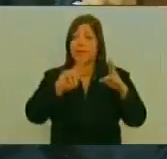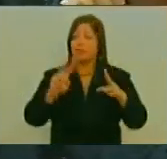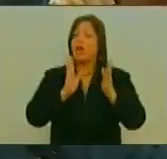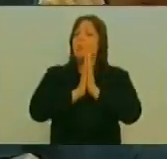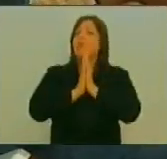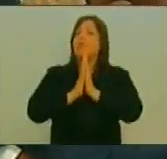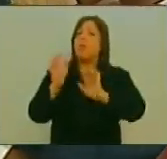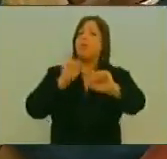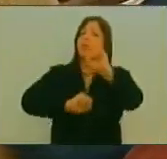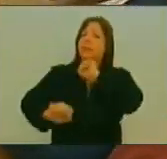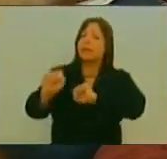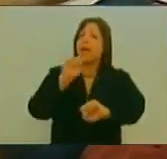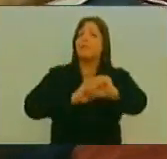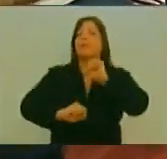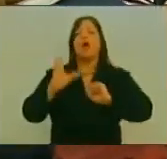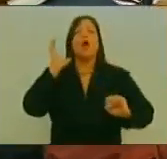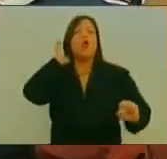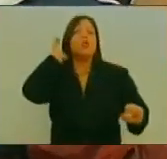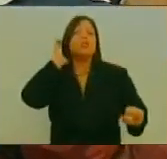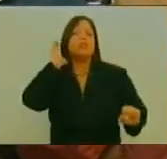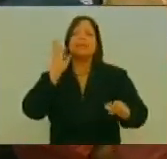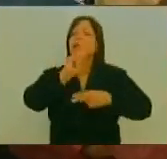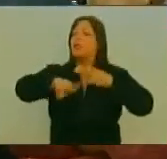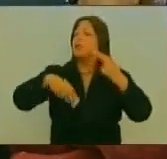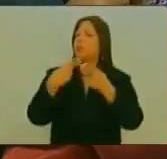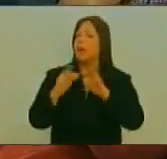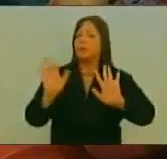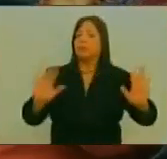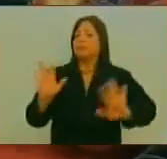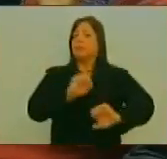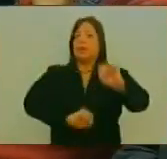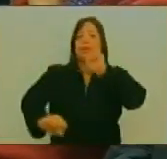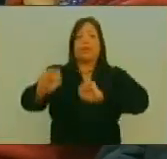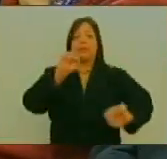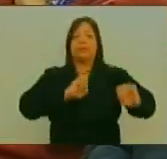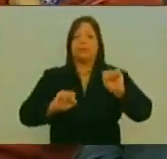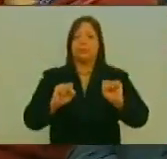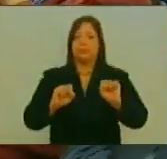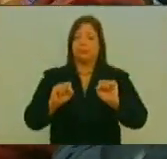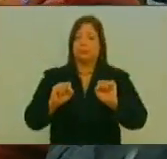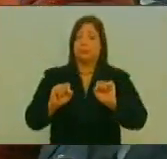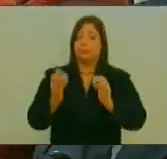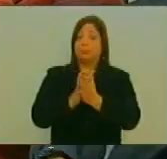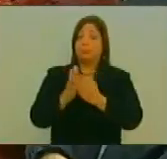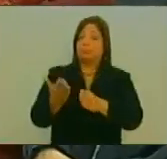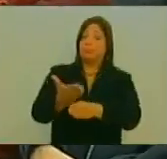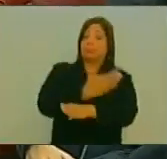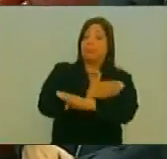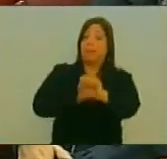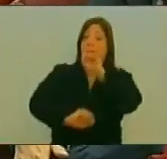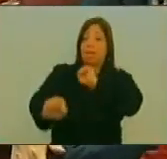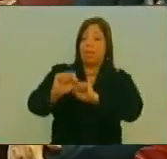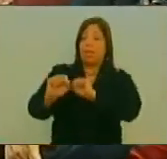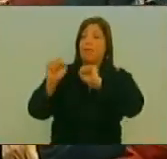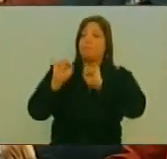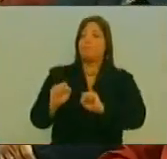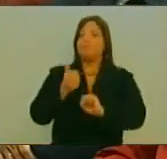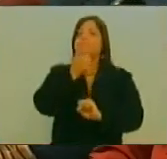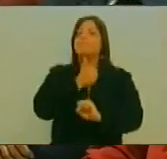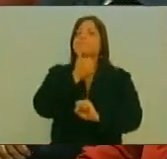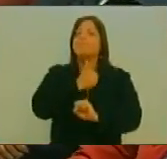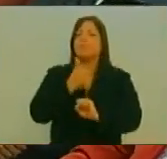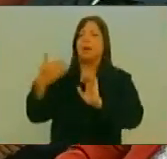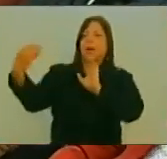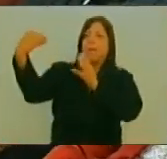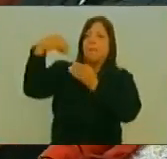que generar La conciencia Necesaria Para ser Precisamente Precavidos Y poder nosotros Contener Eso que nos